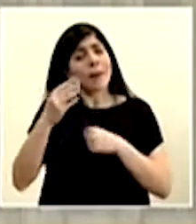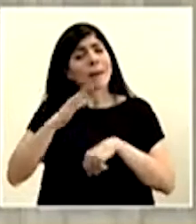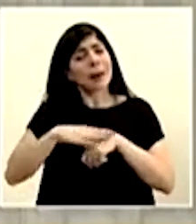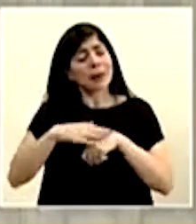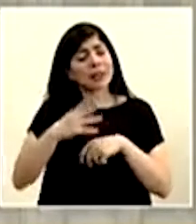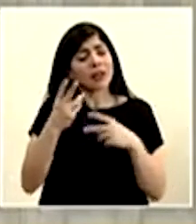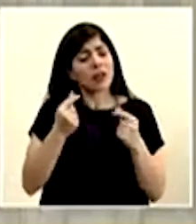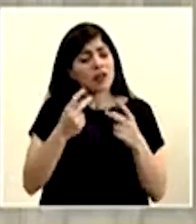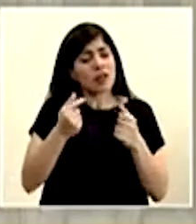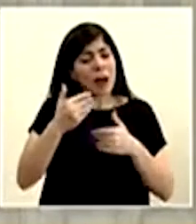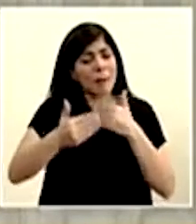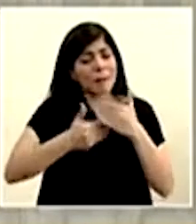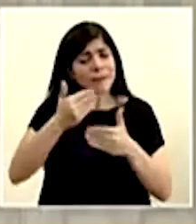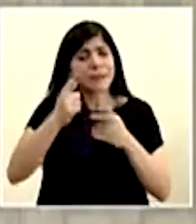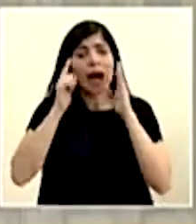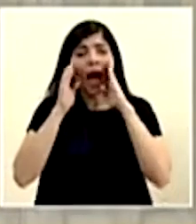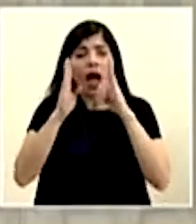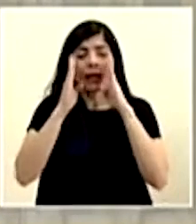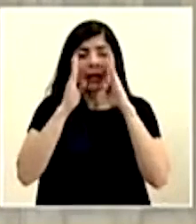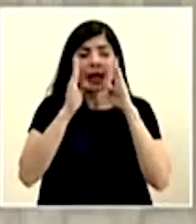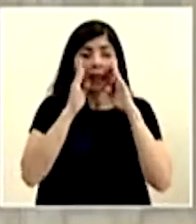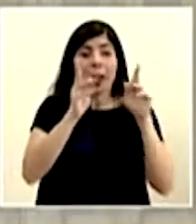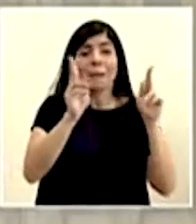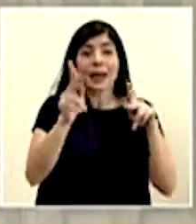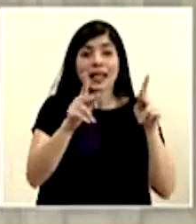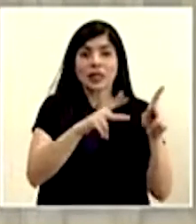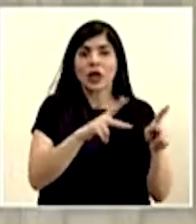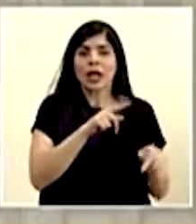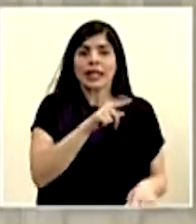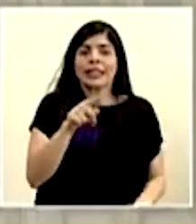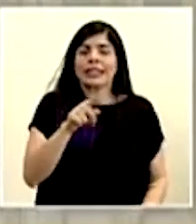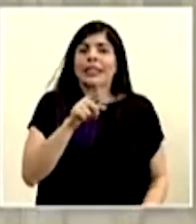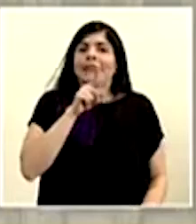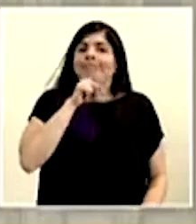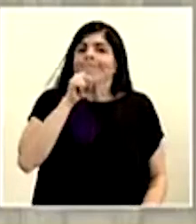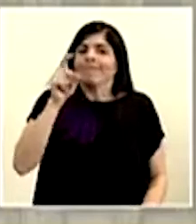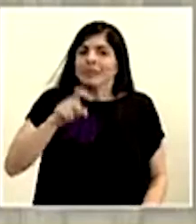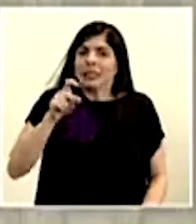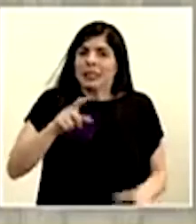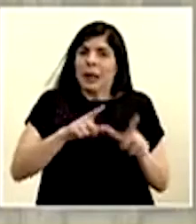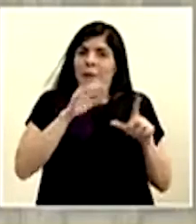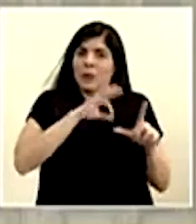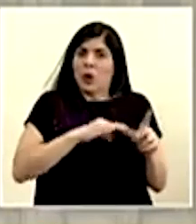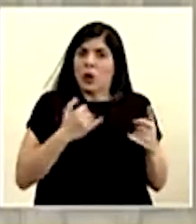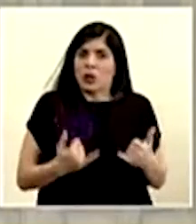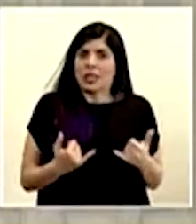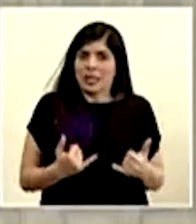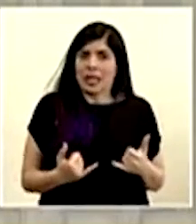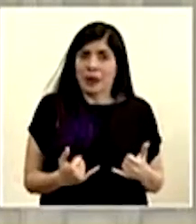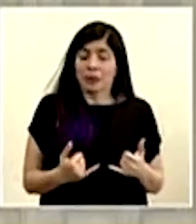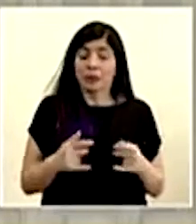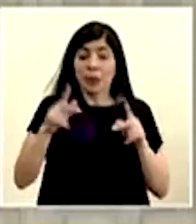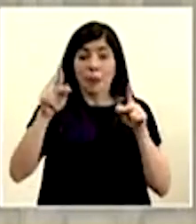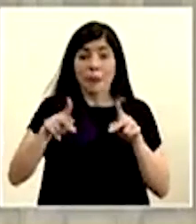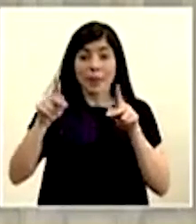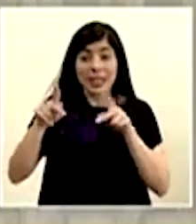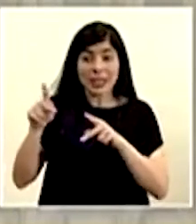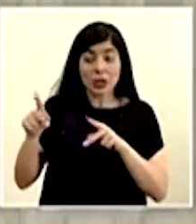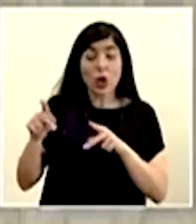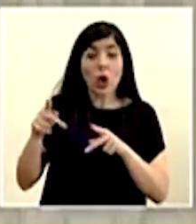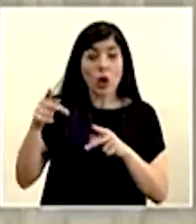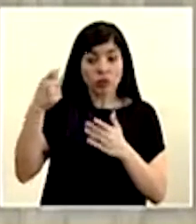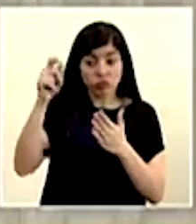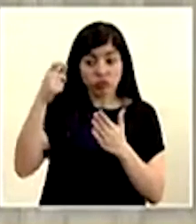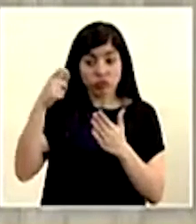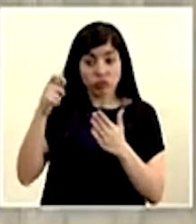rápidamente para atender los casos de las personas que realmente requieren del bono proteger ya. Las personas que cumplen